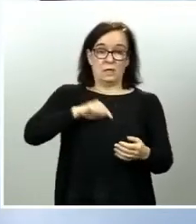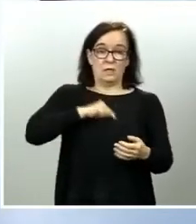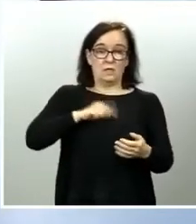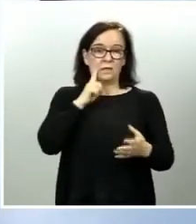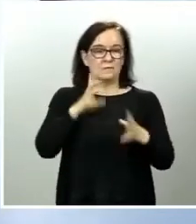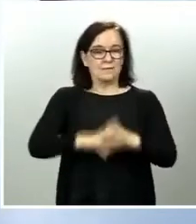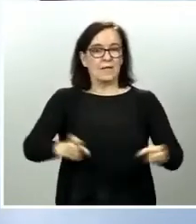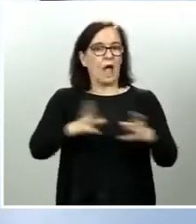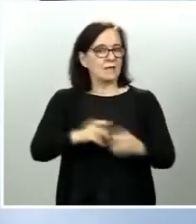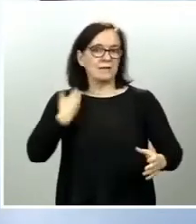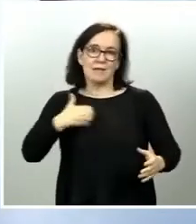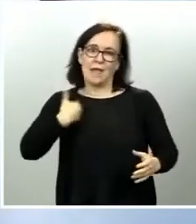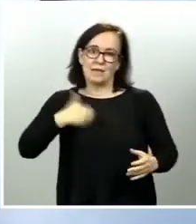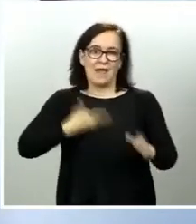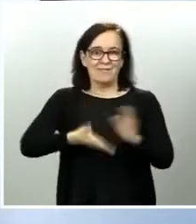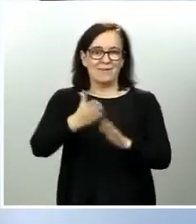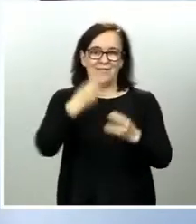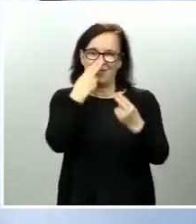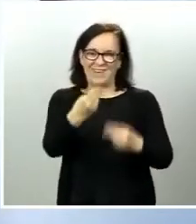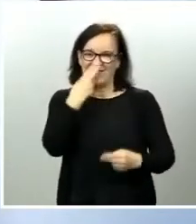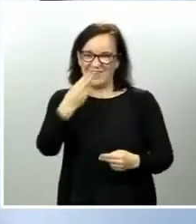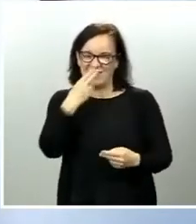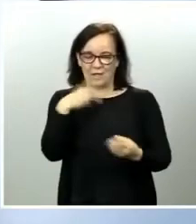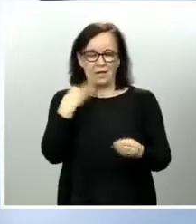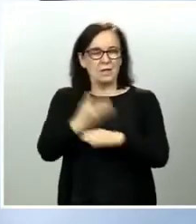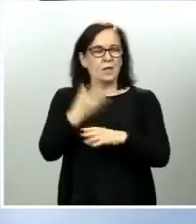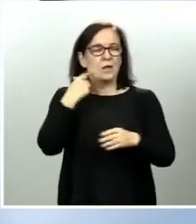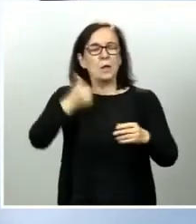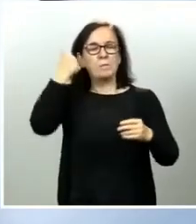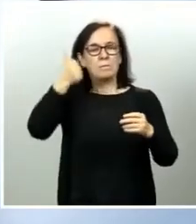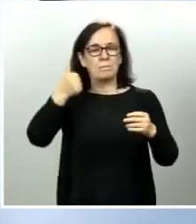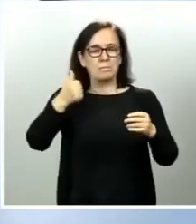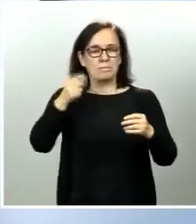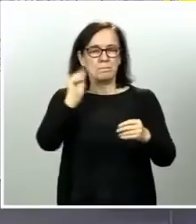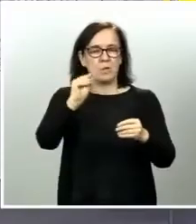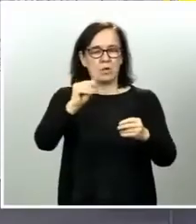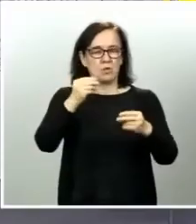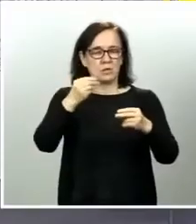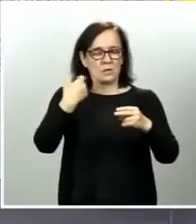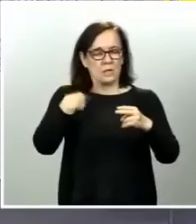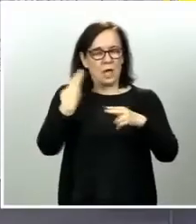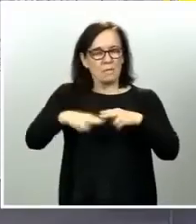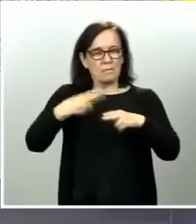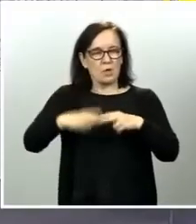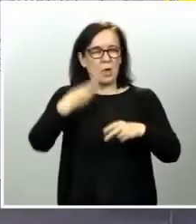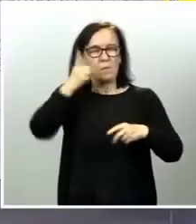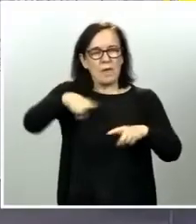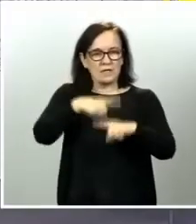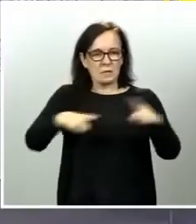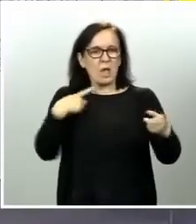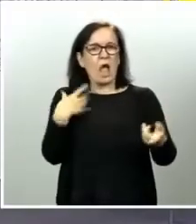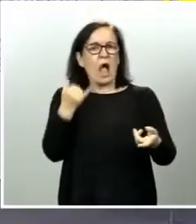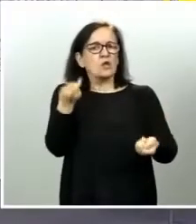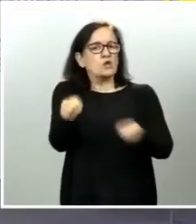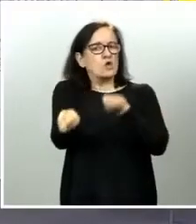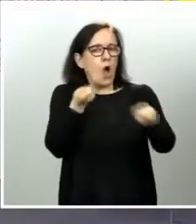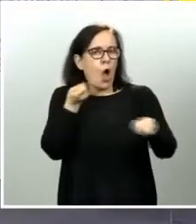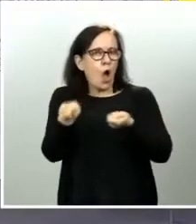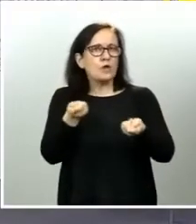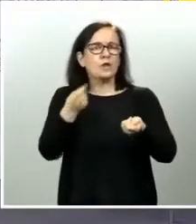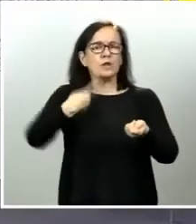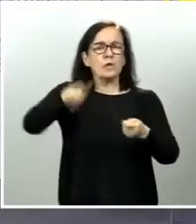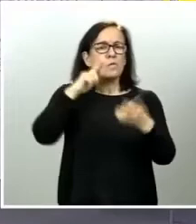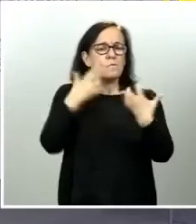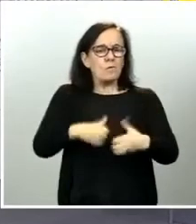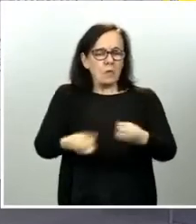hacerlo. Luego le quería hacer una pregunta más política, usted insiste, durante mes y medio ha insistido en que hay mucha coordinación, en que todo funciona bien, pero lo que nosotros